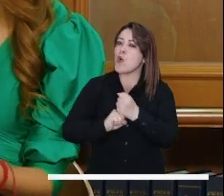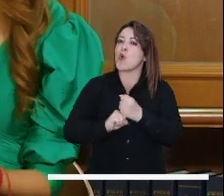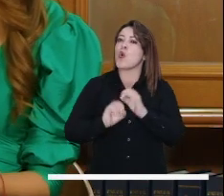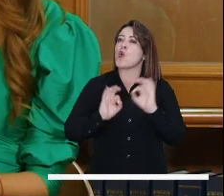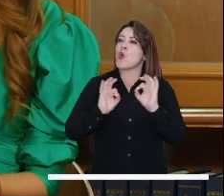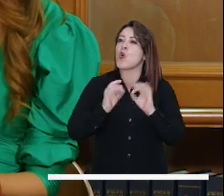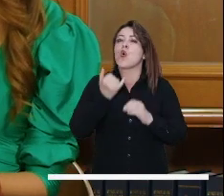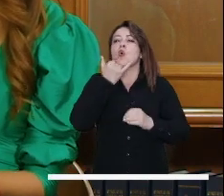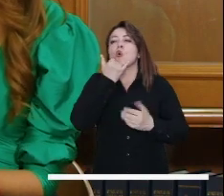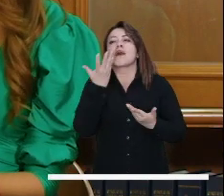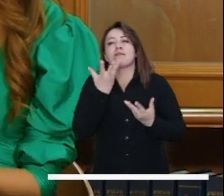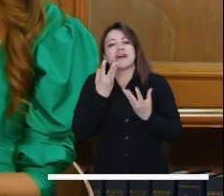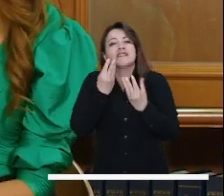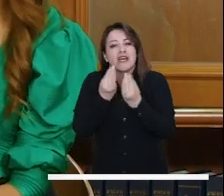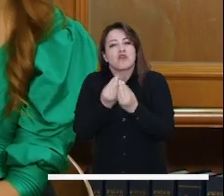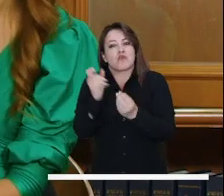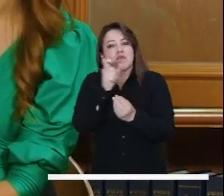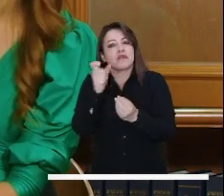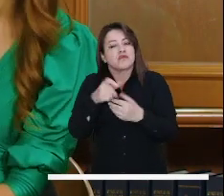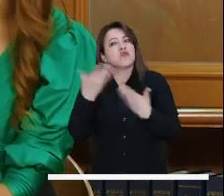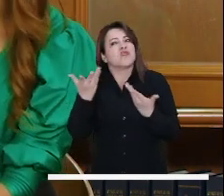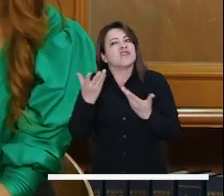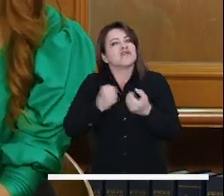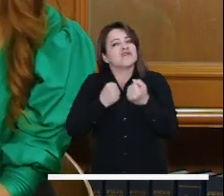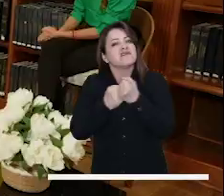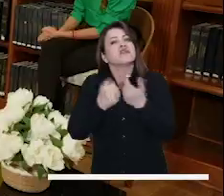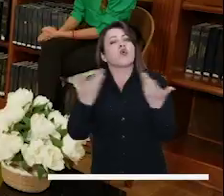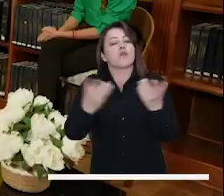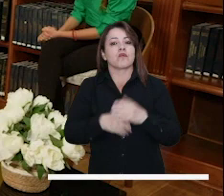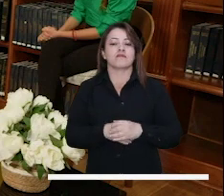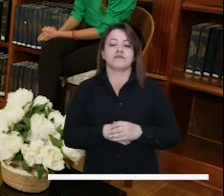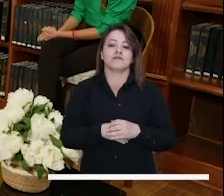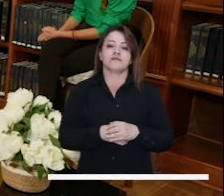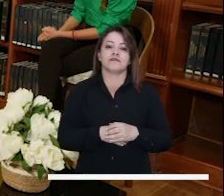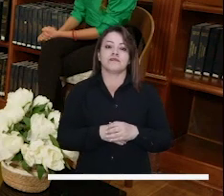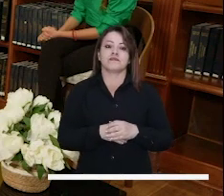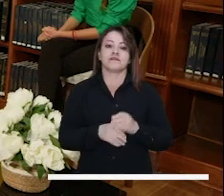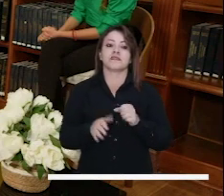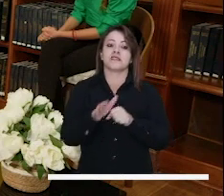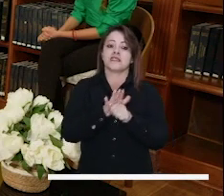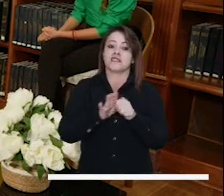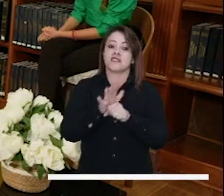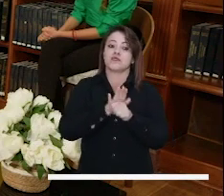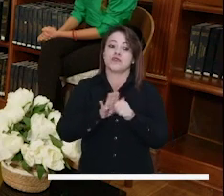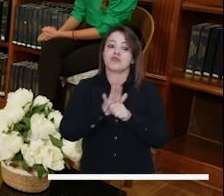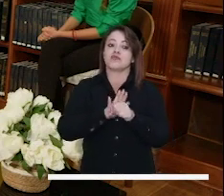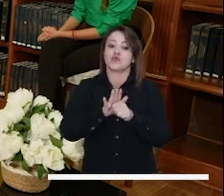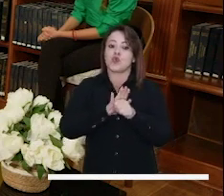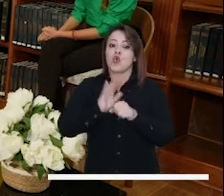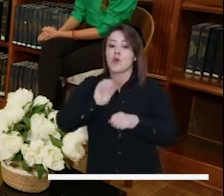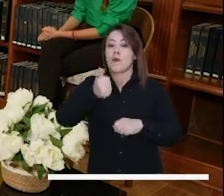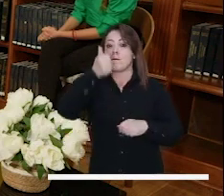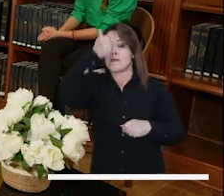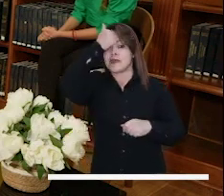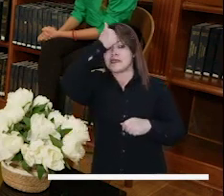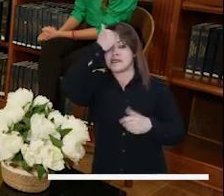reciban algún apoyo o hay falencia precisamente con este sector? Me parece una situación central en el marco de la